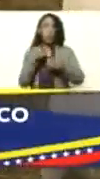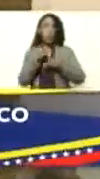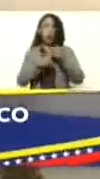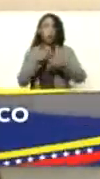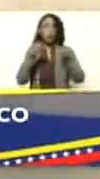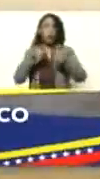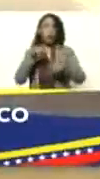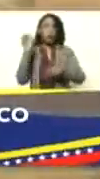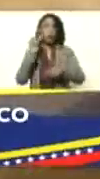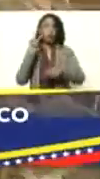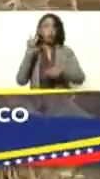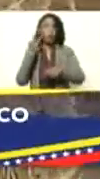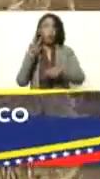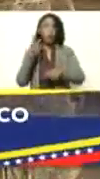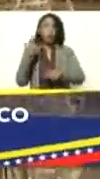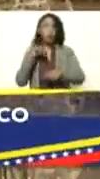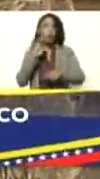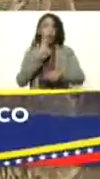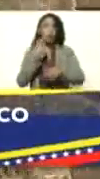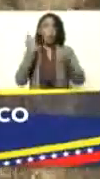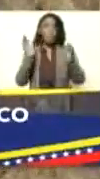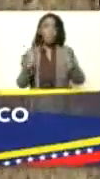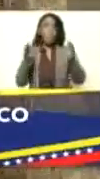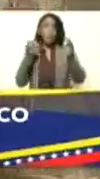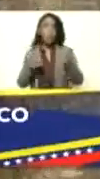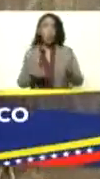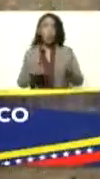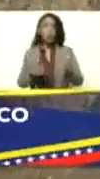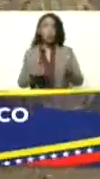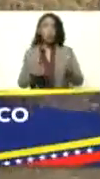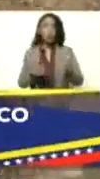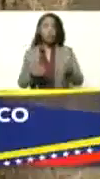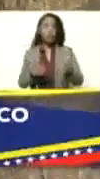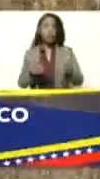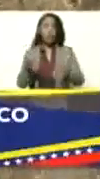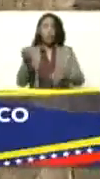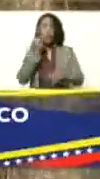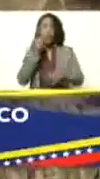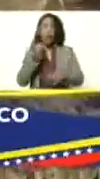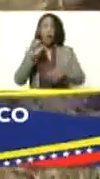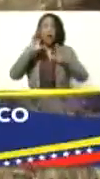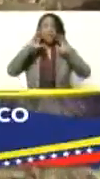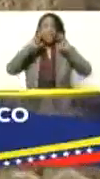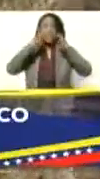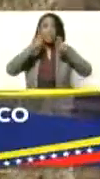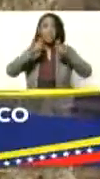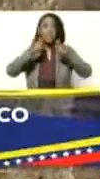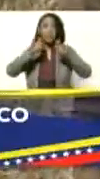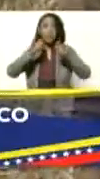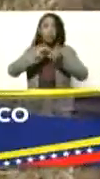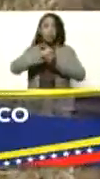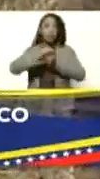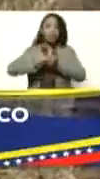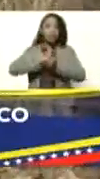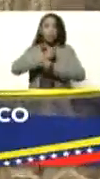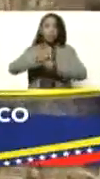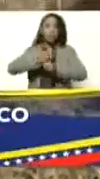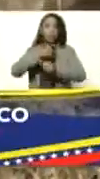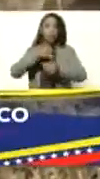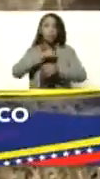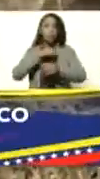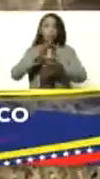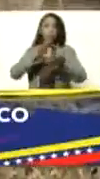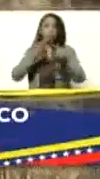Venezuela. Tenemos las pacas, tenemos la harina de maíz, compramos el maíz, y lo molemos aquí. Lo